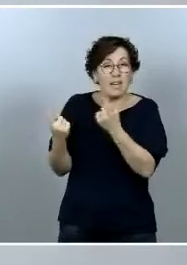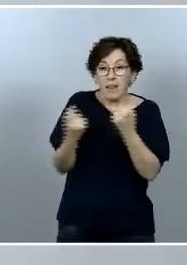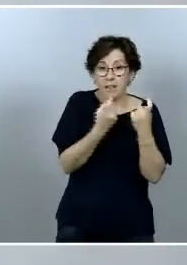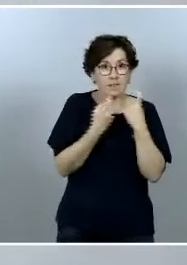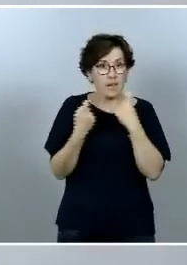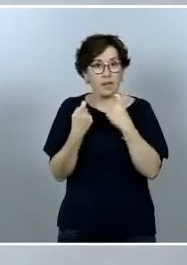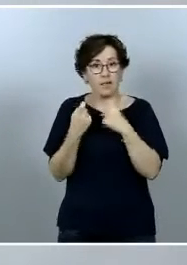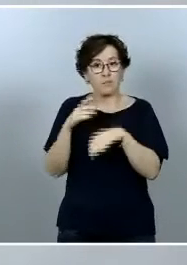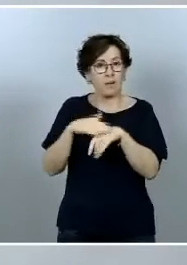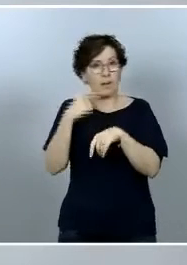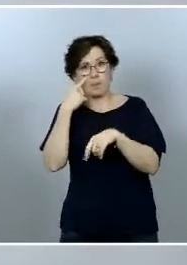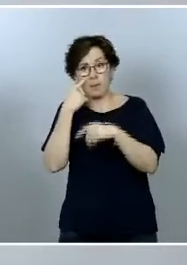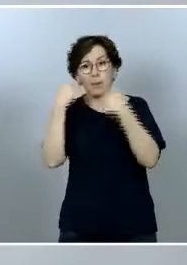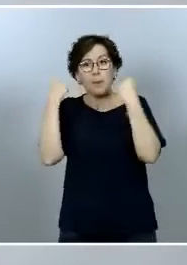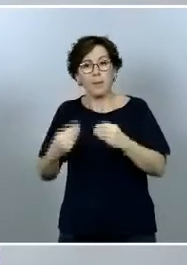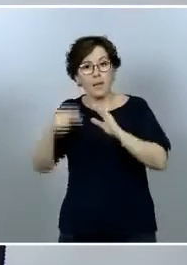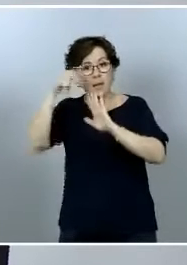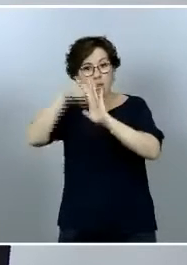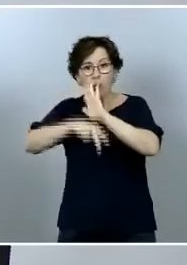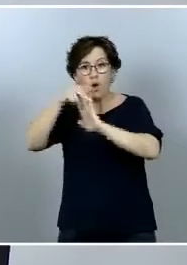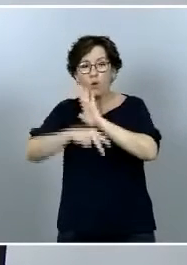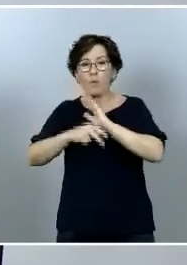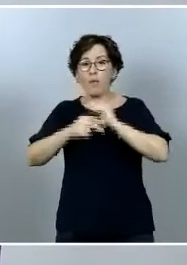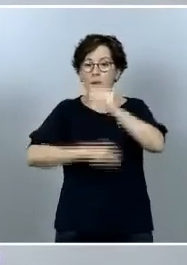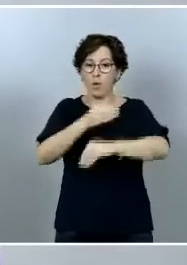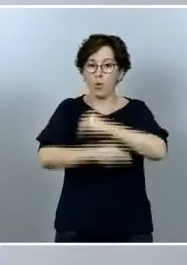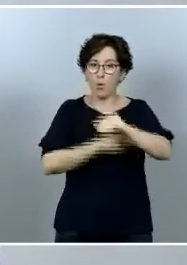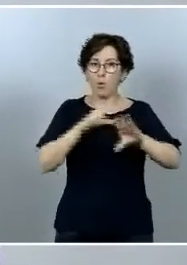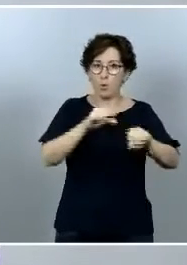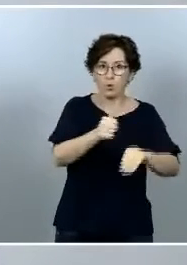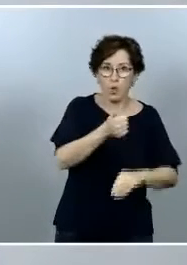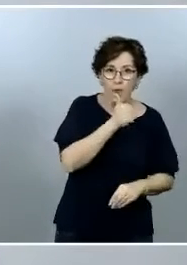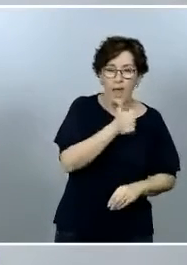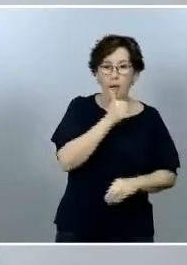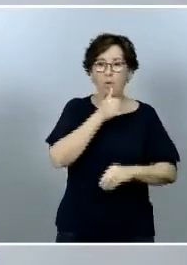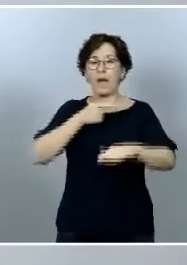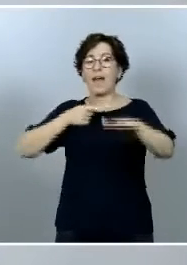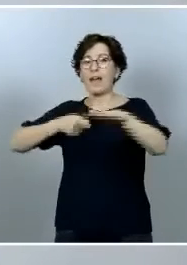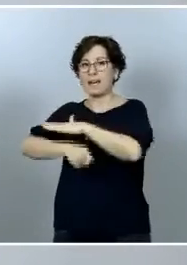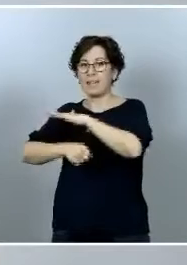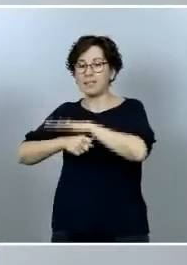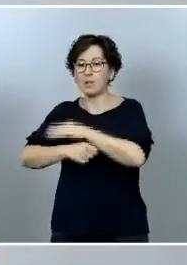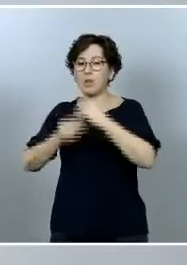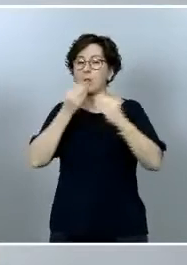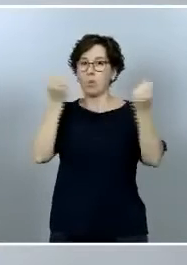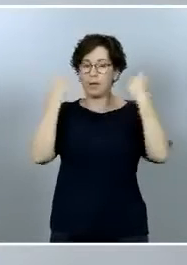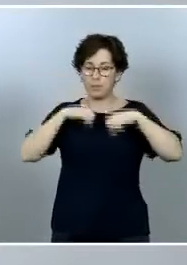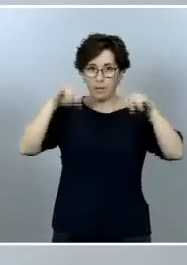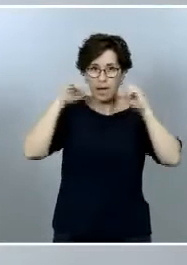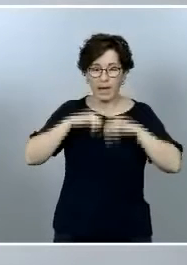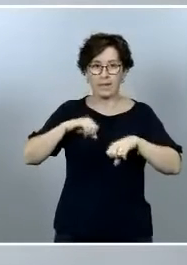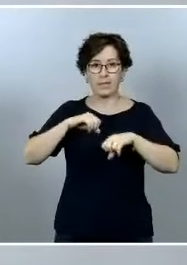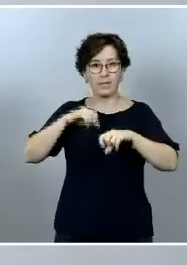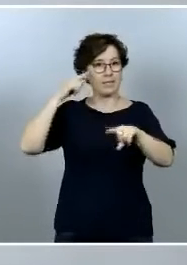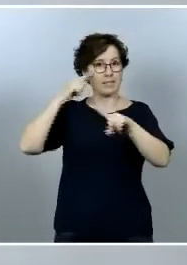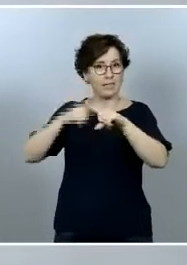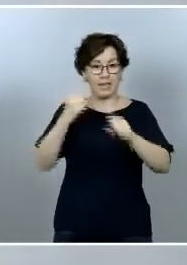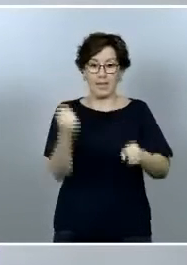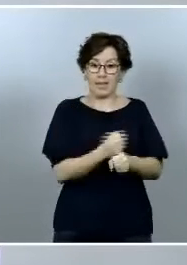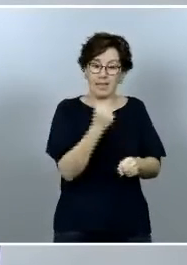cumplimiento de las normas de agua explotación de agua y gestión de buenas prácticas en las actividades